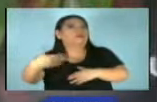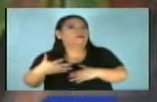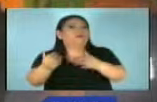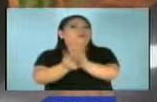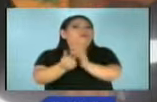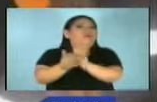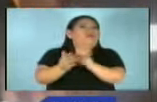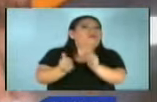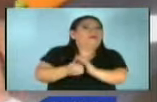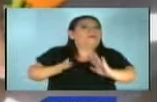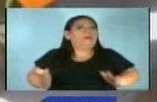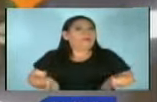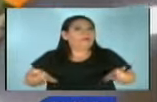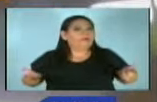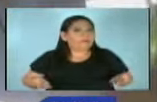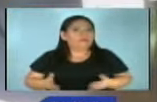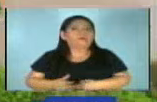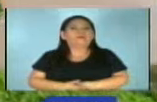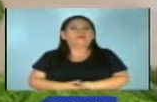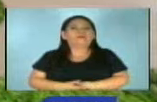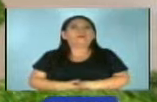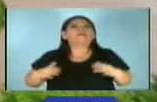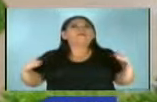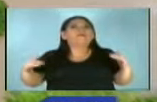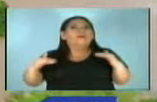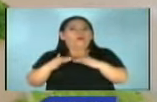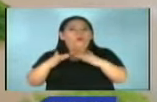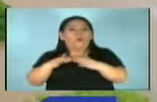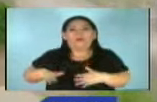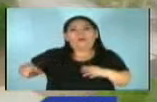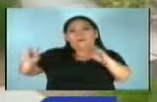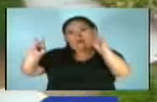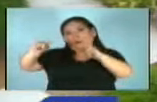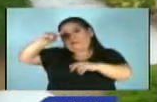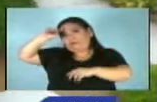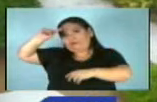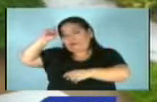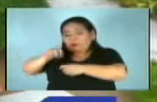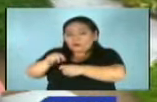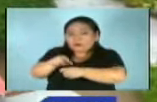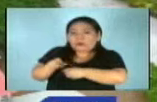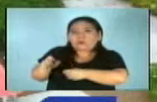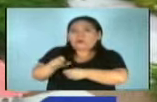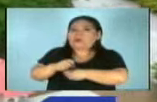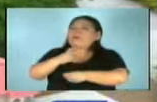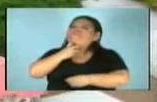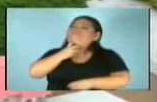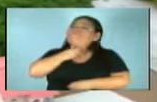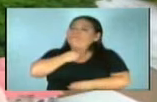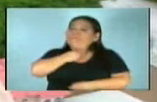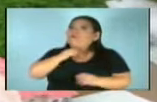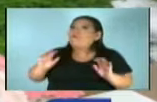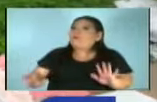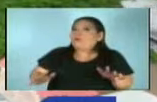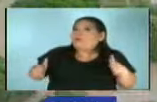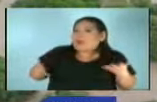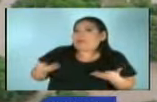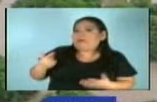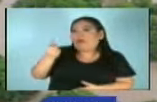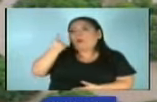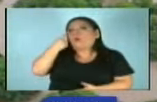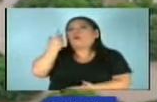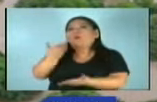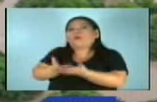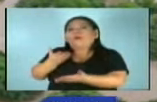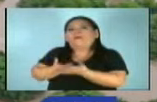generarse bajo estas condiciones, incluyendo el sector agrícola, uno de los rubros más afectados, pues se ha comprobado